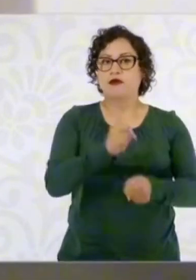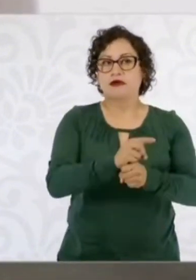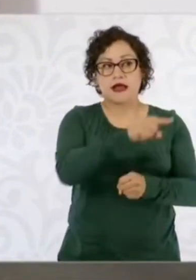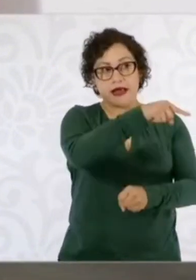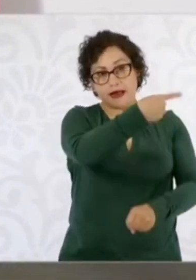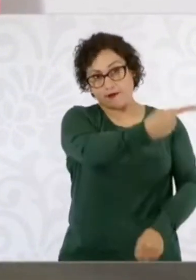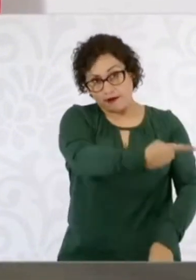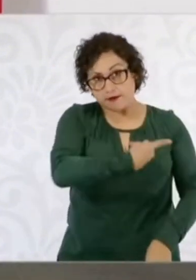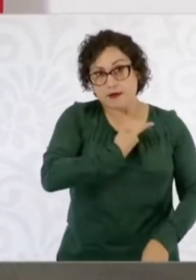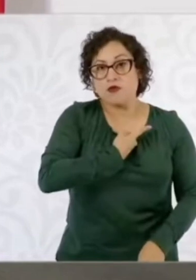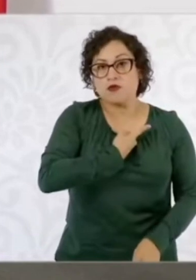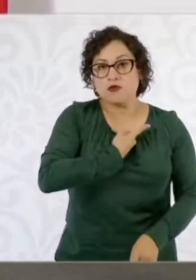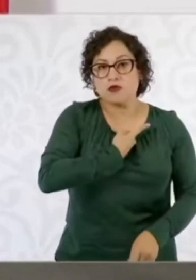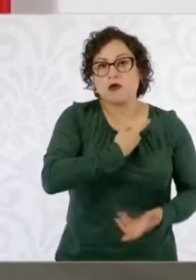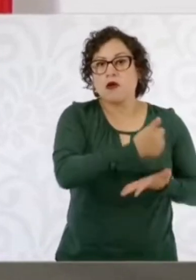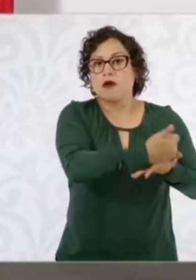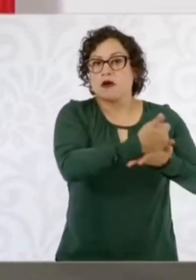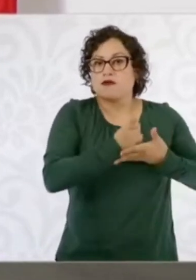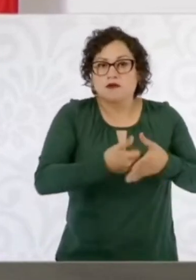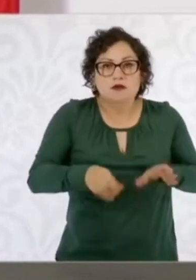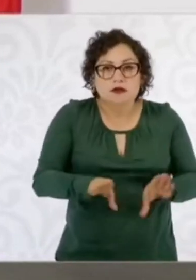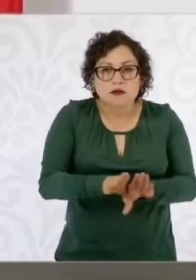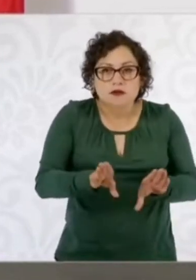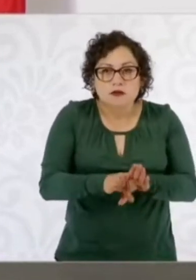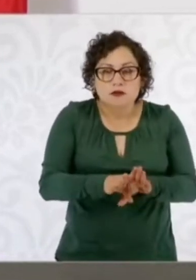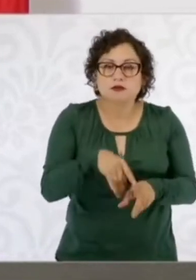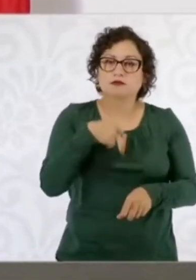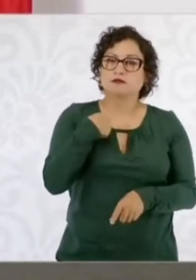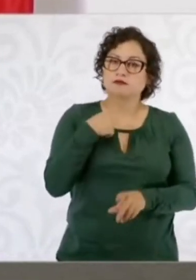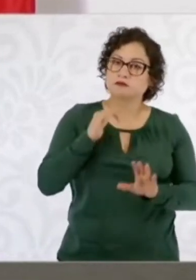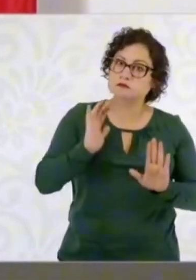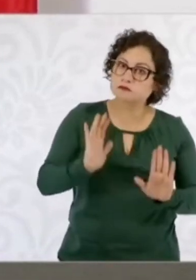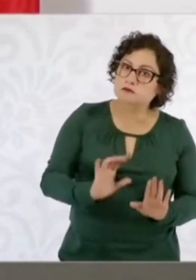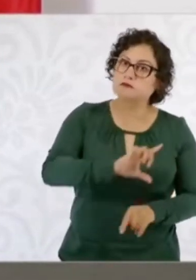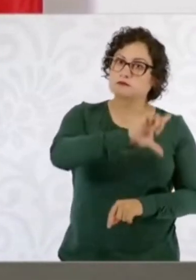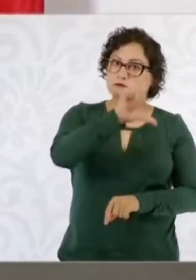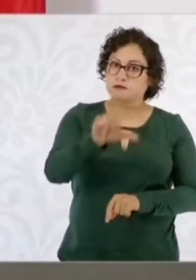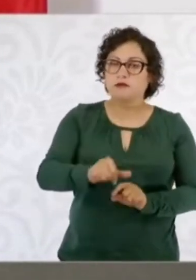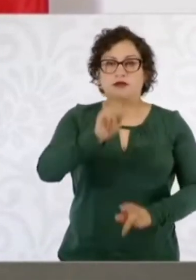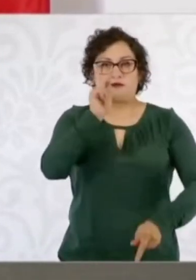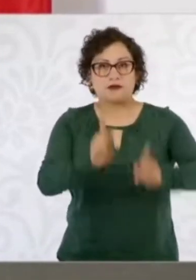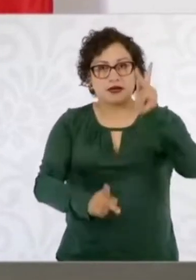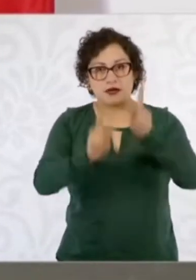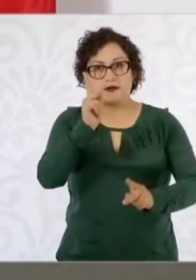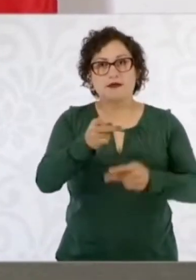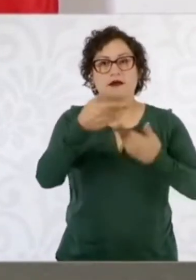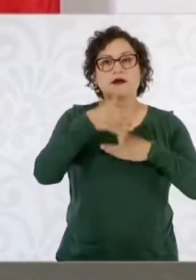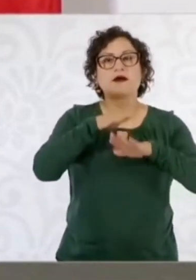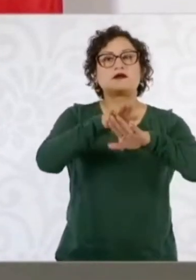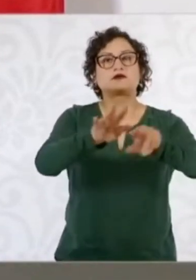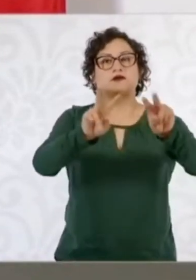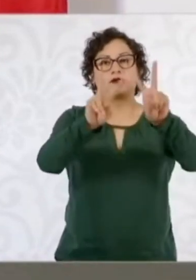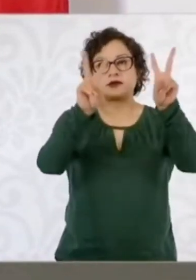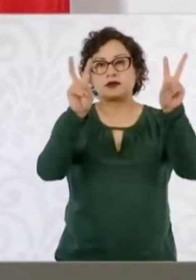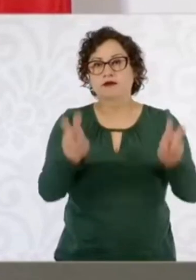le podemos ayudar. Por supuesto que en su momento hablaremos del tema de las armas que entran desde